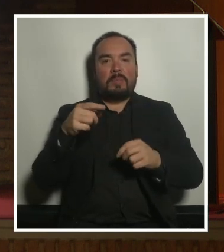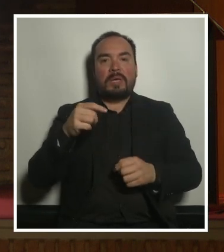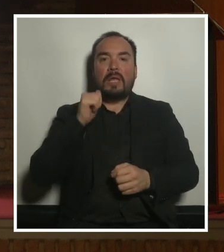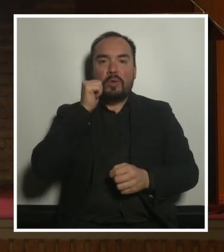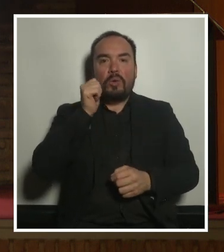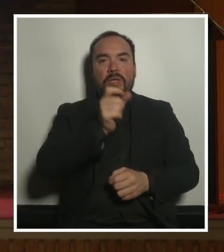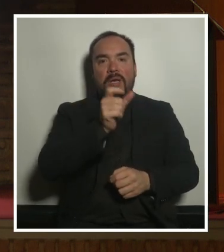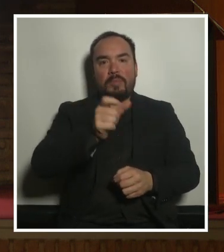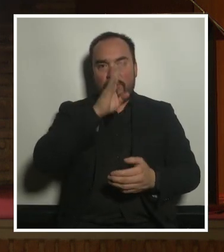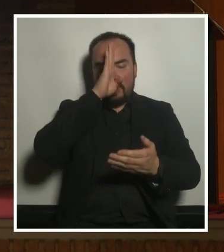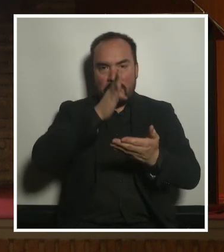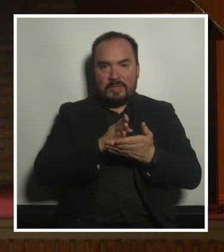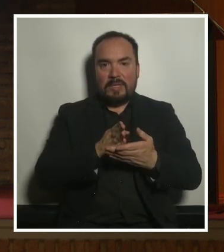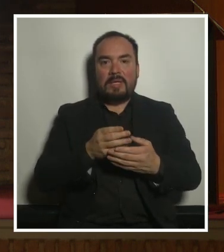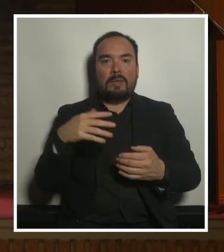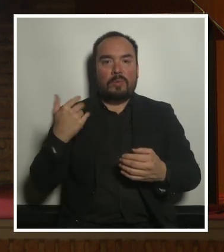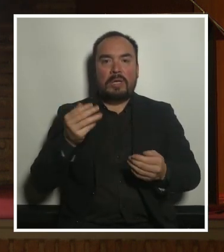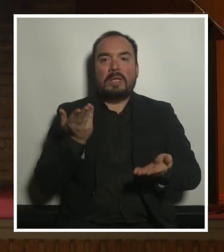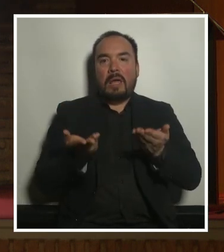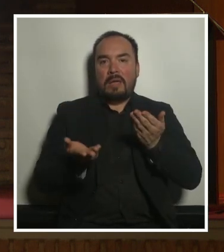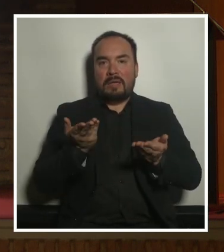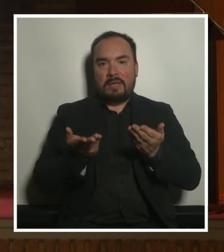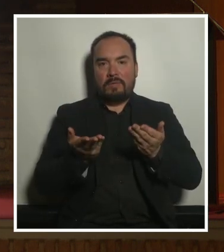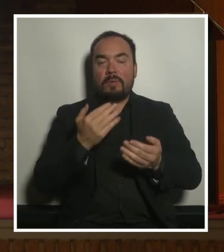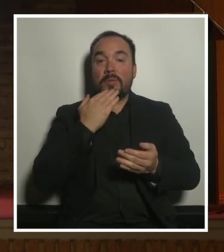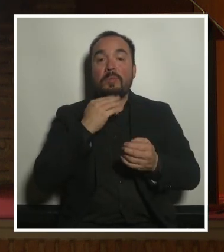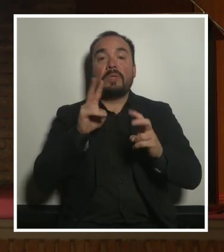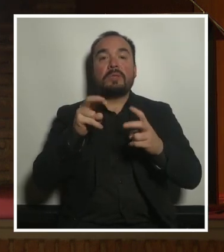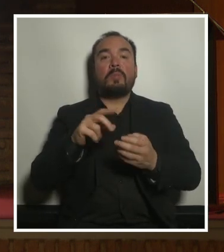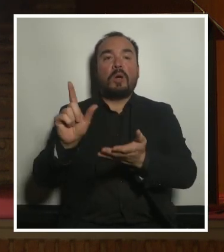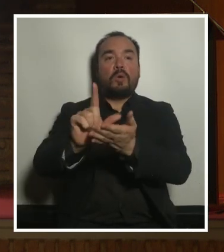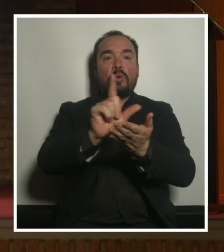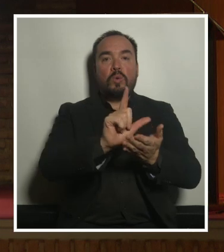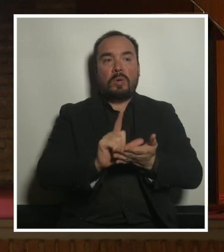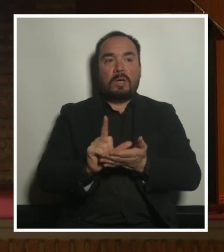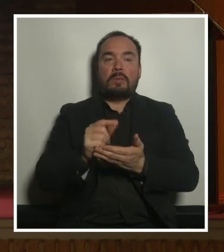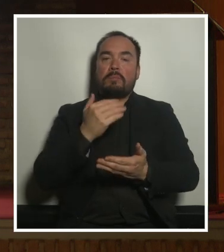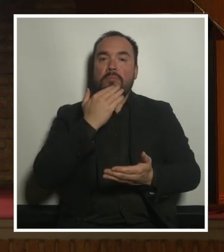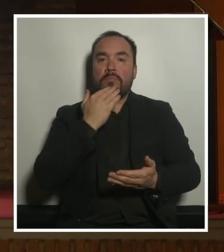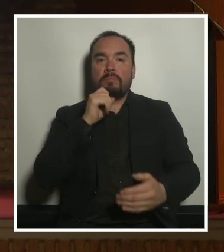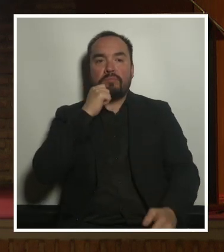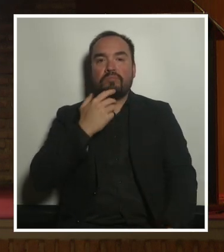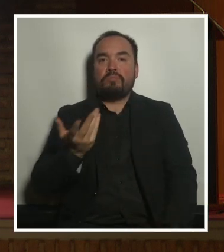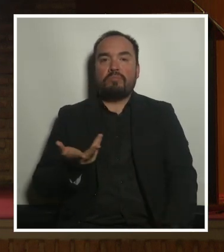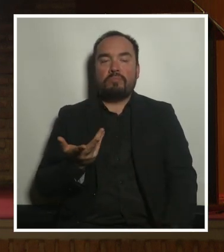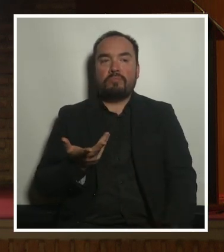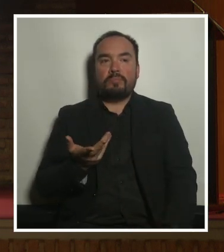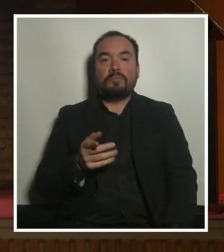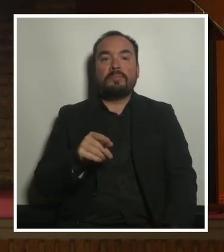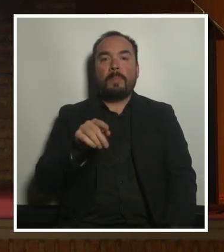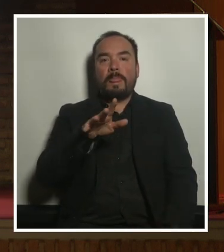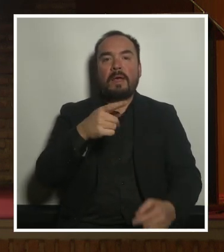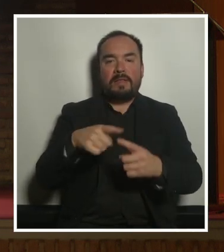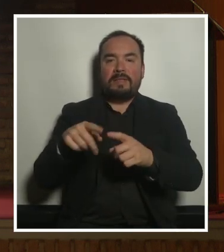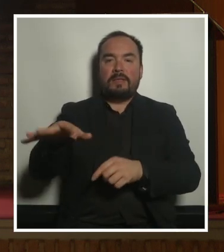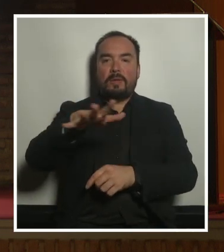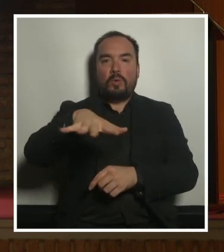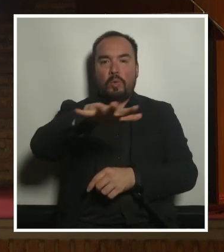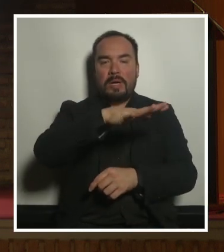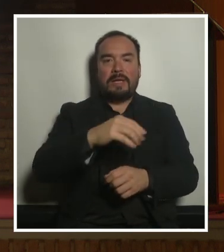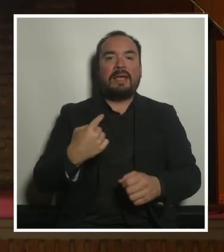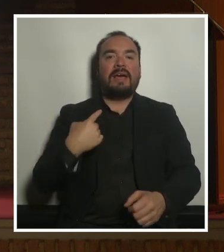día a día y cuando estamos hablando de espacio por ejemplo los elementos que afectan a estas condiciones y calidad de vida